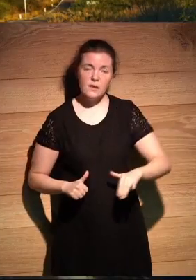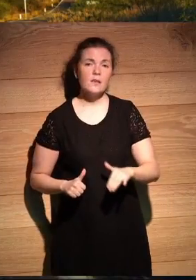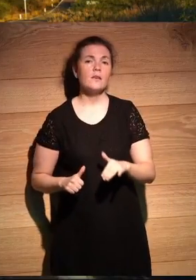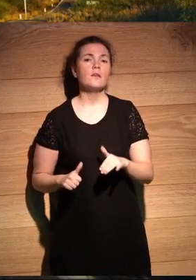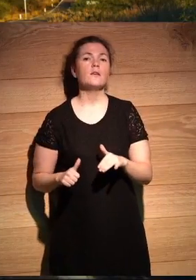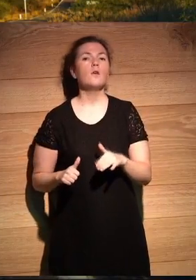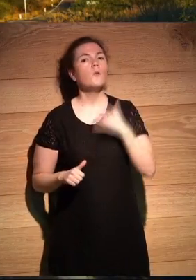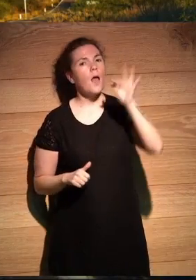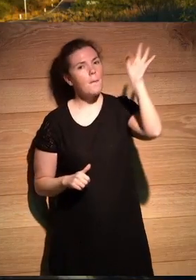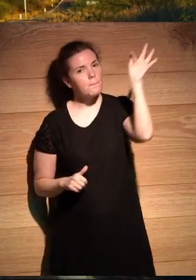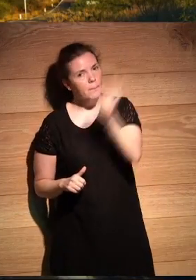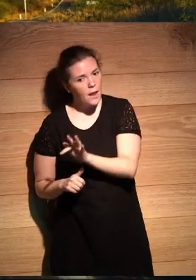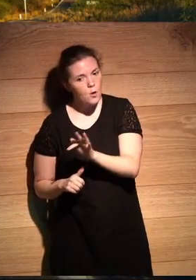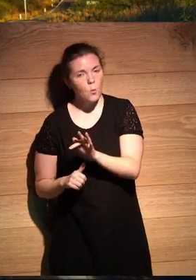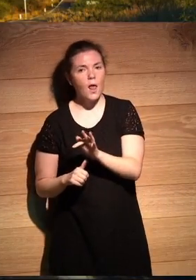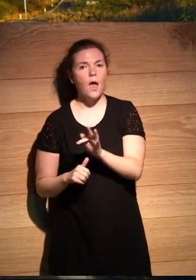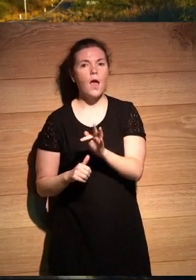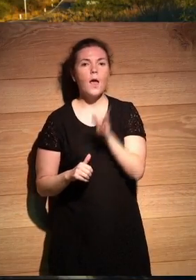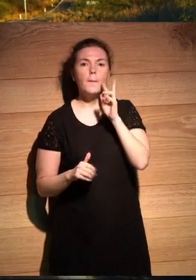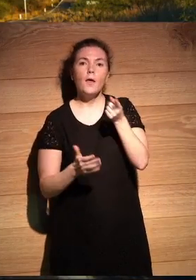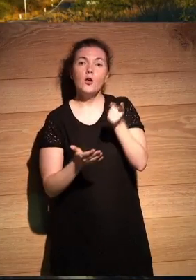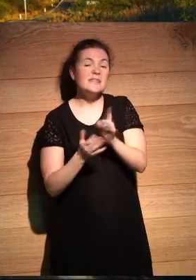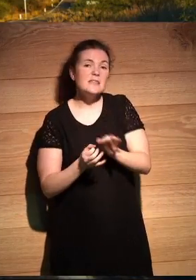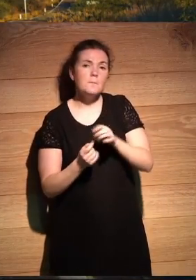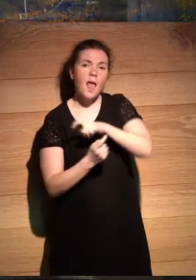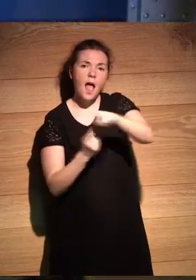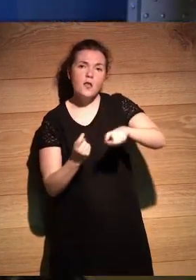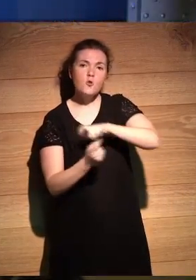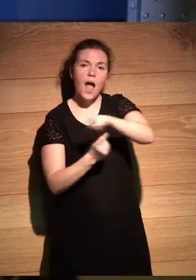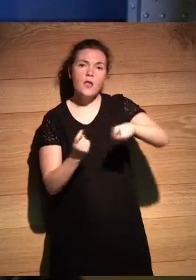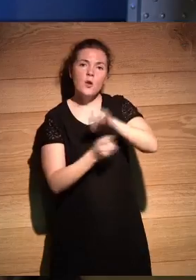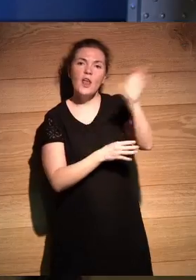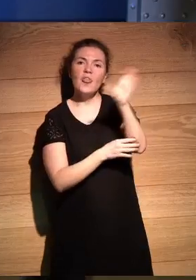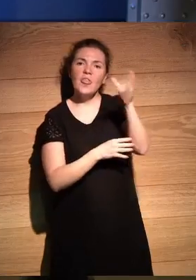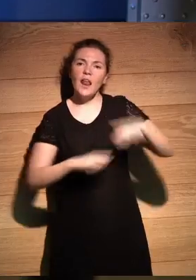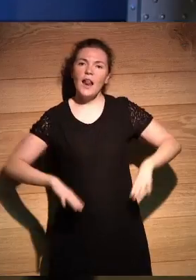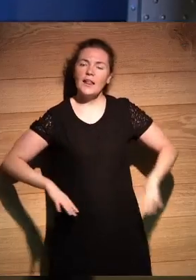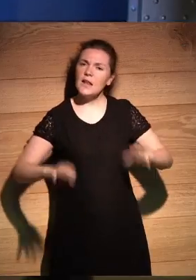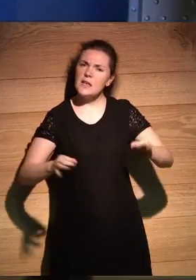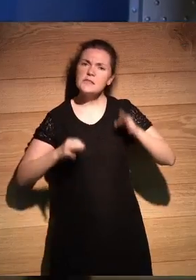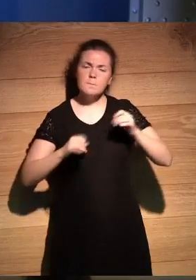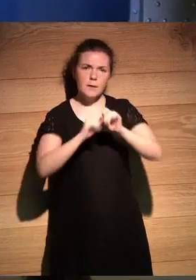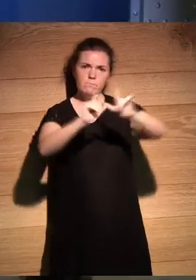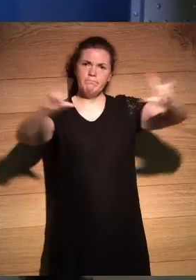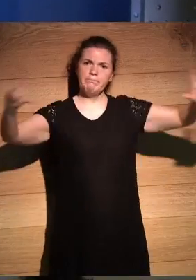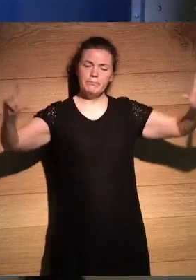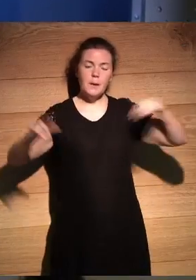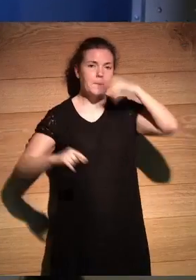película que se reestrenaba todos los años en los cines de Argentina en Cine Mascope y donde los padres